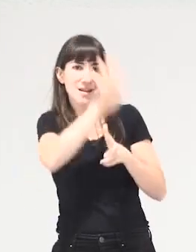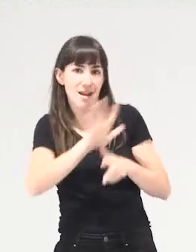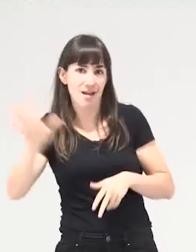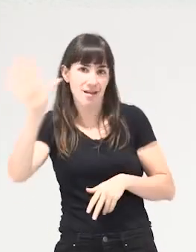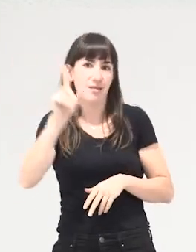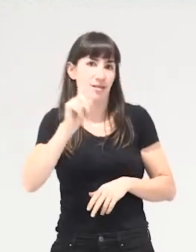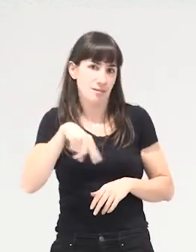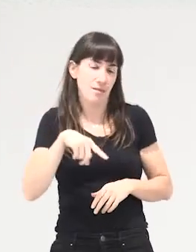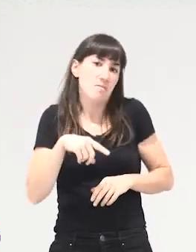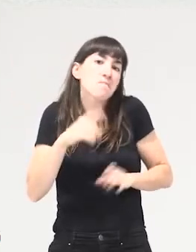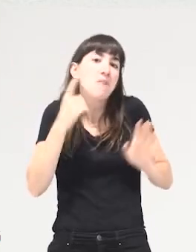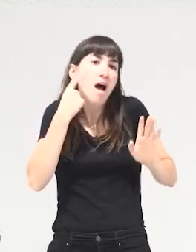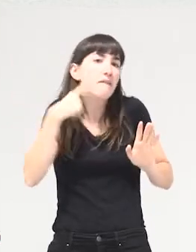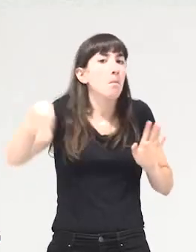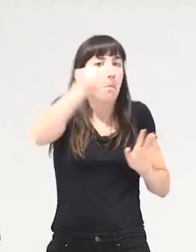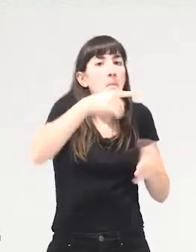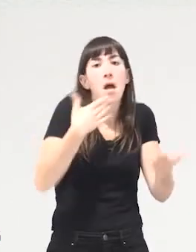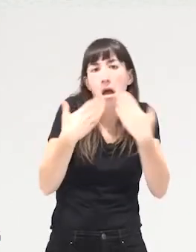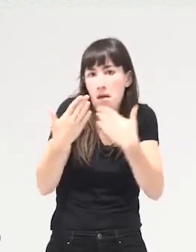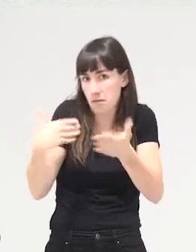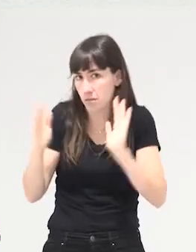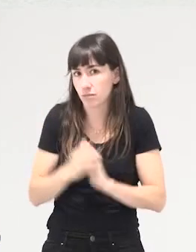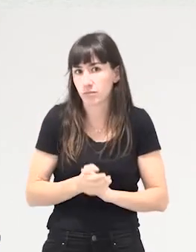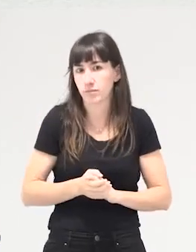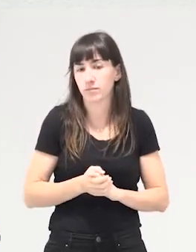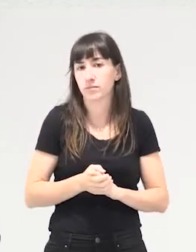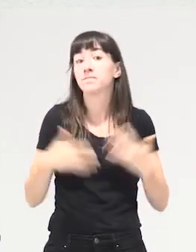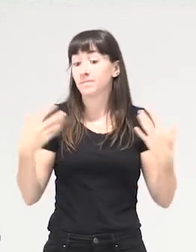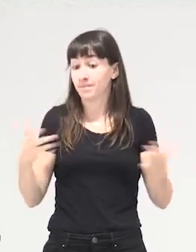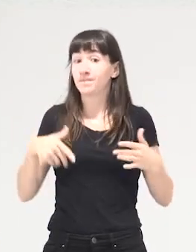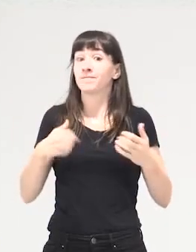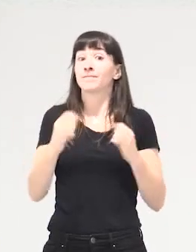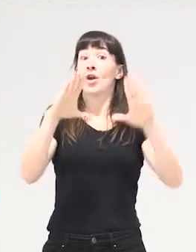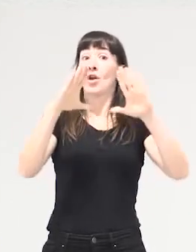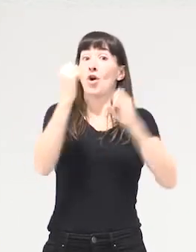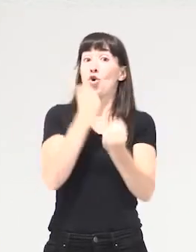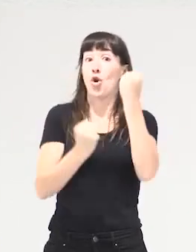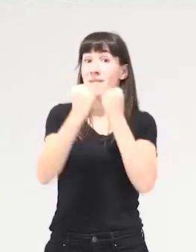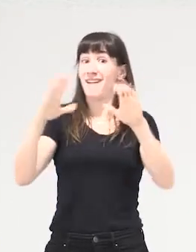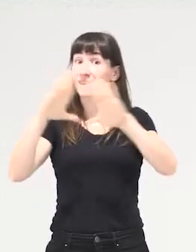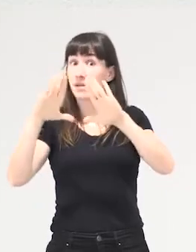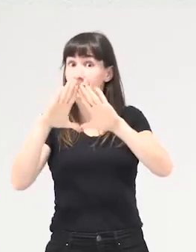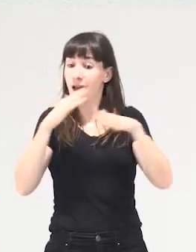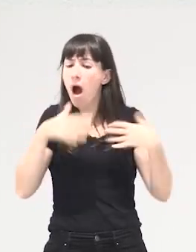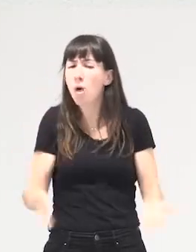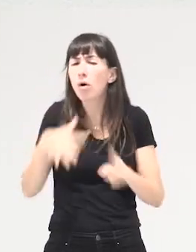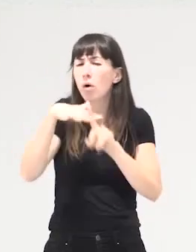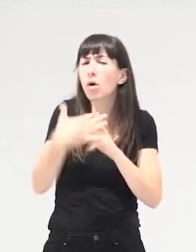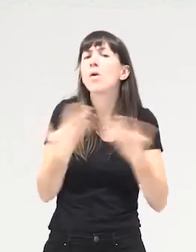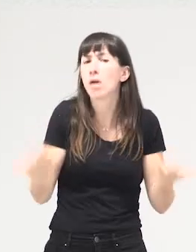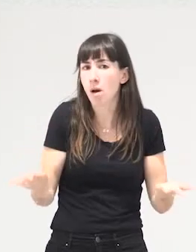sería precisamente hablarlo, ¿no? Entonces, ¿dónde estamos? La economía feminista a día de hoy, con todo lo que hemos acumulado, con todo lo que hemos